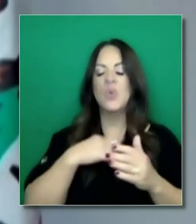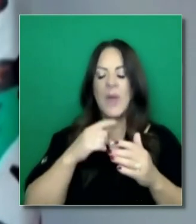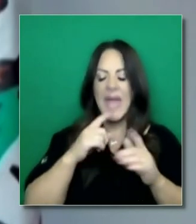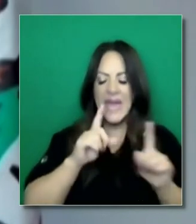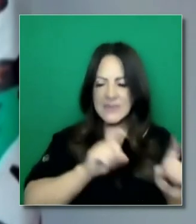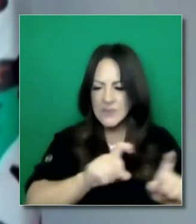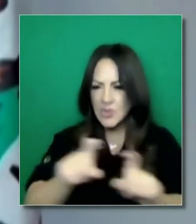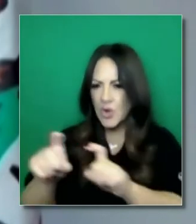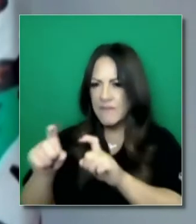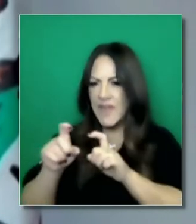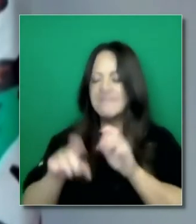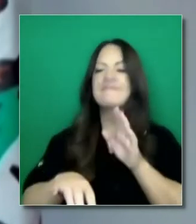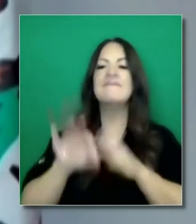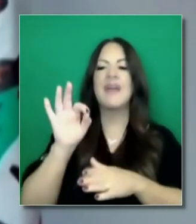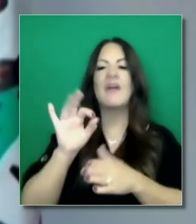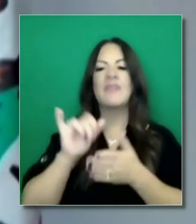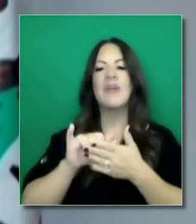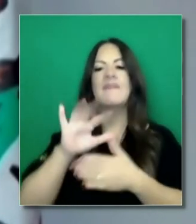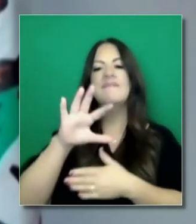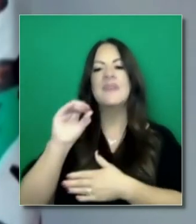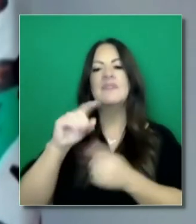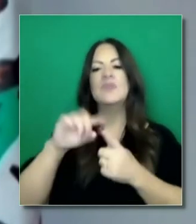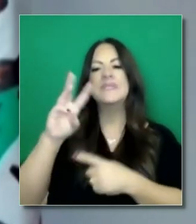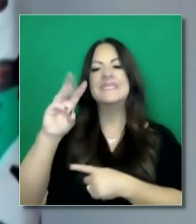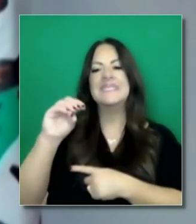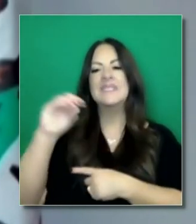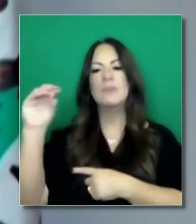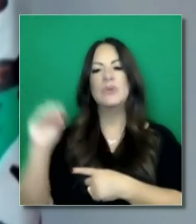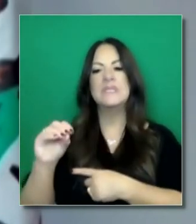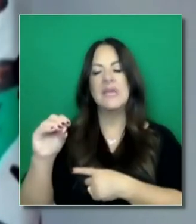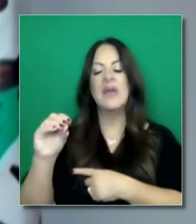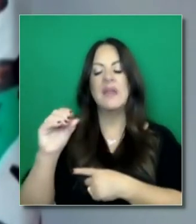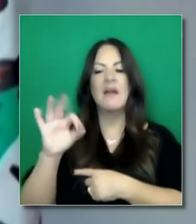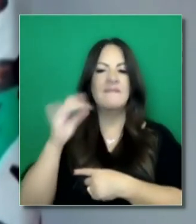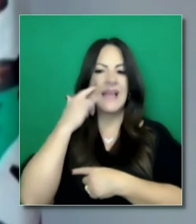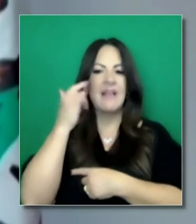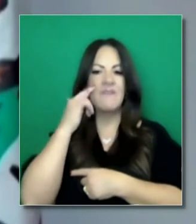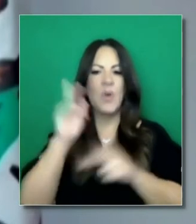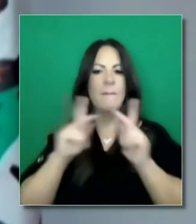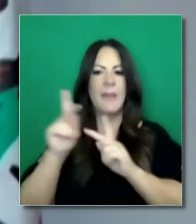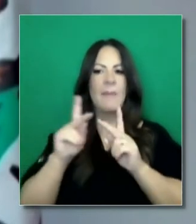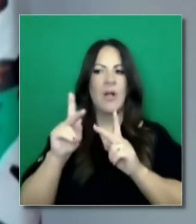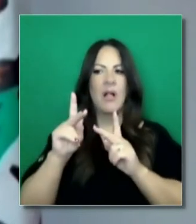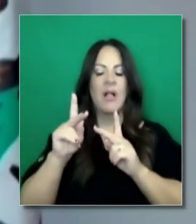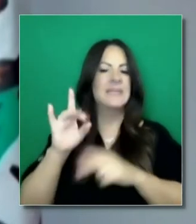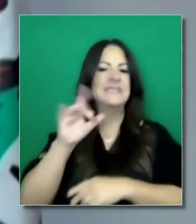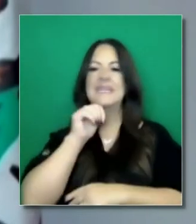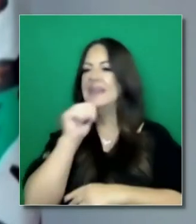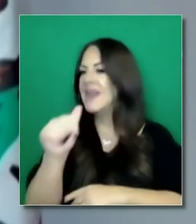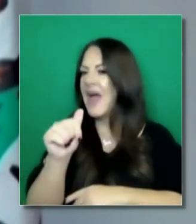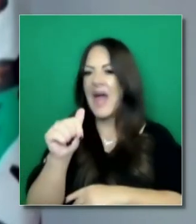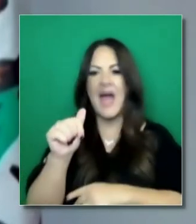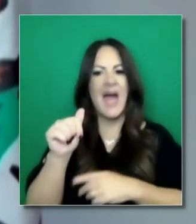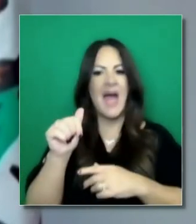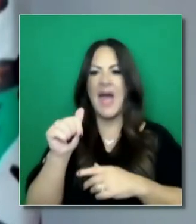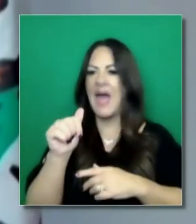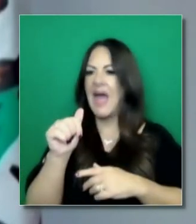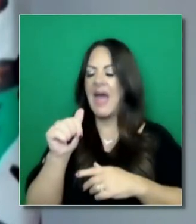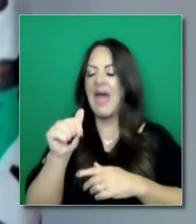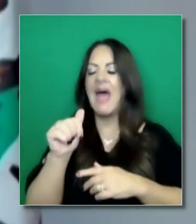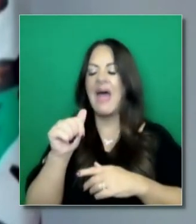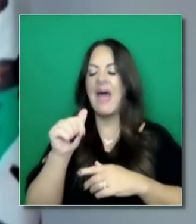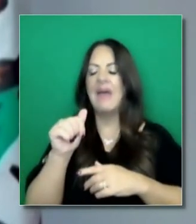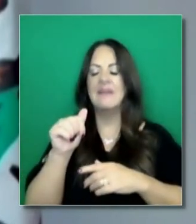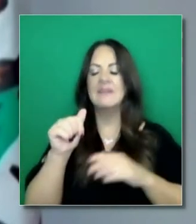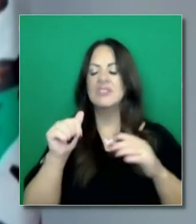muestra que el 50 o el 60% de los californianos están tomando esa decisión. Esperamos que a